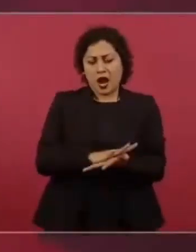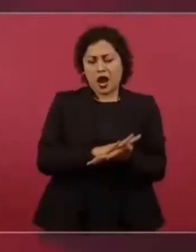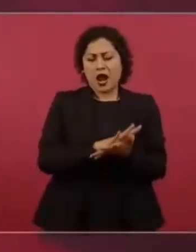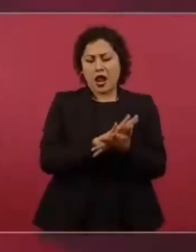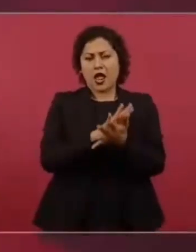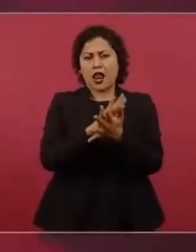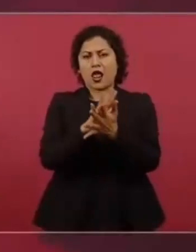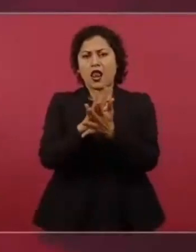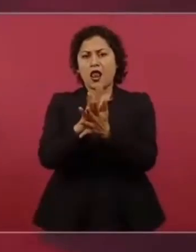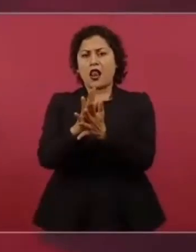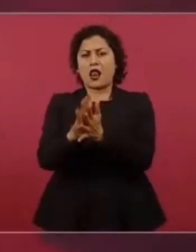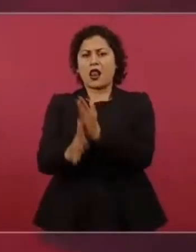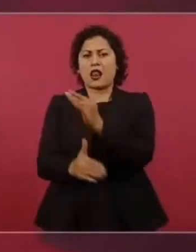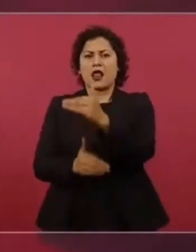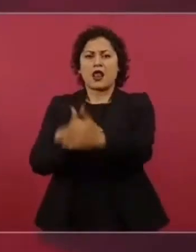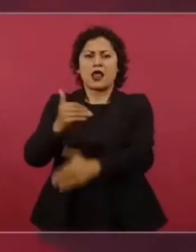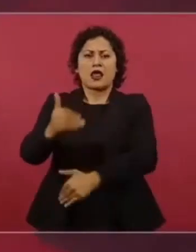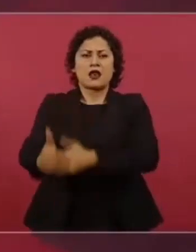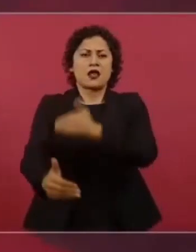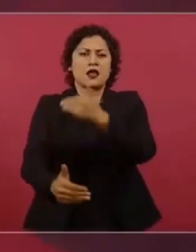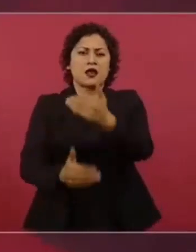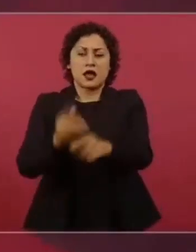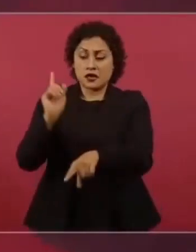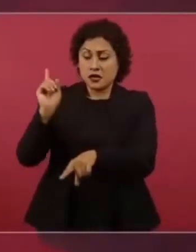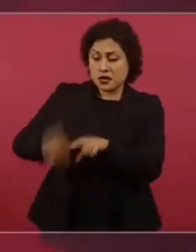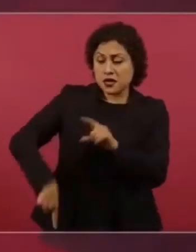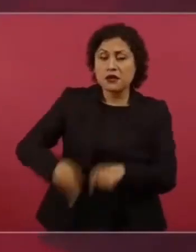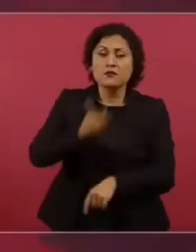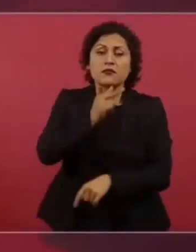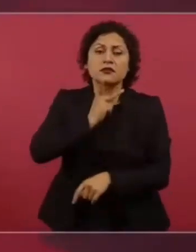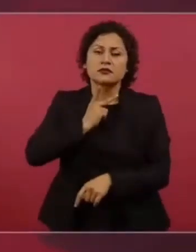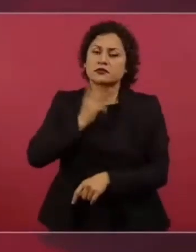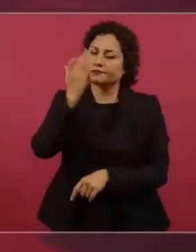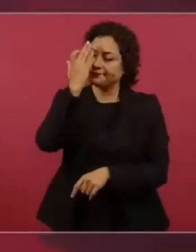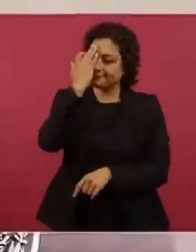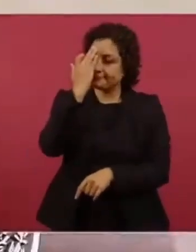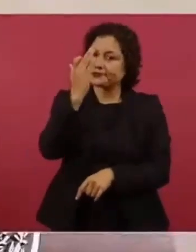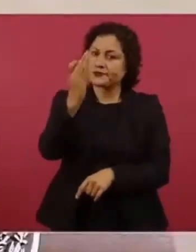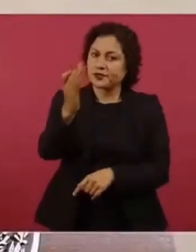el cambio por energías alternativas.